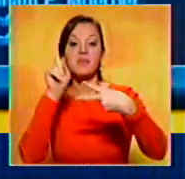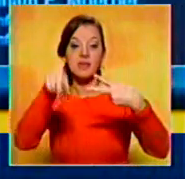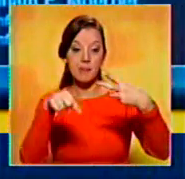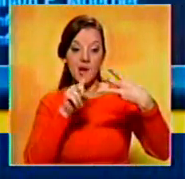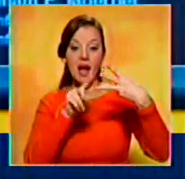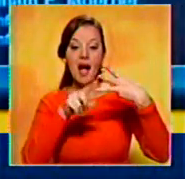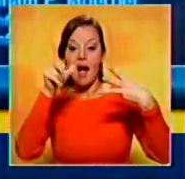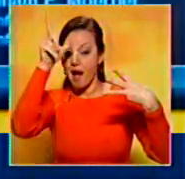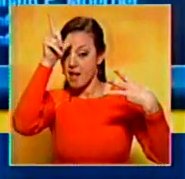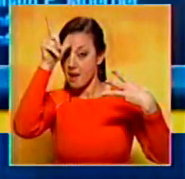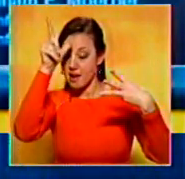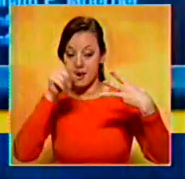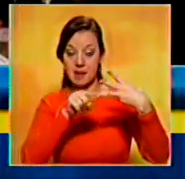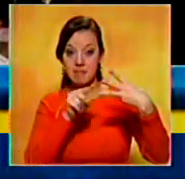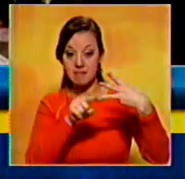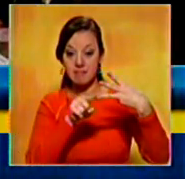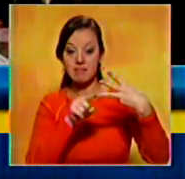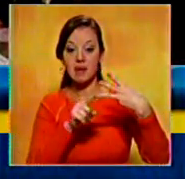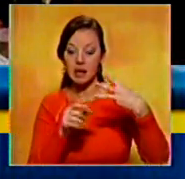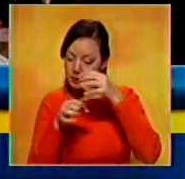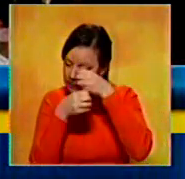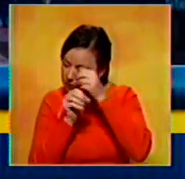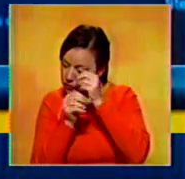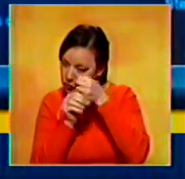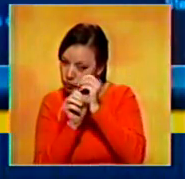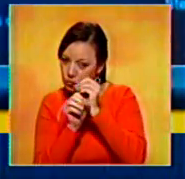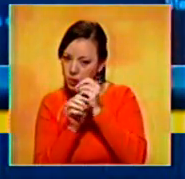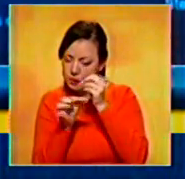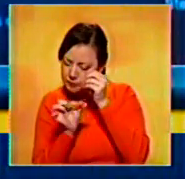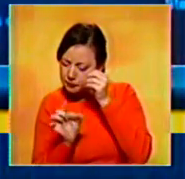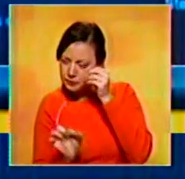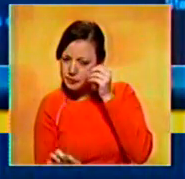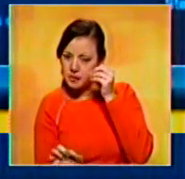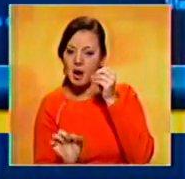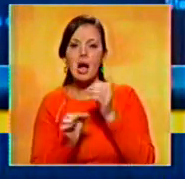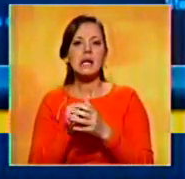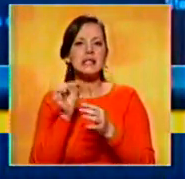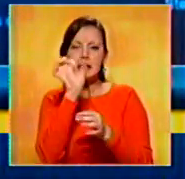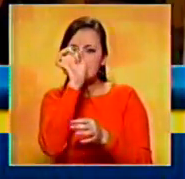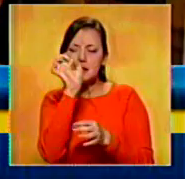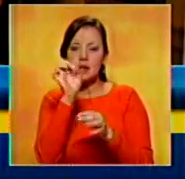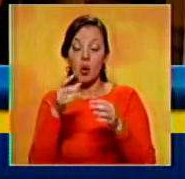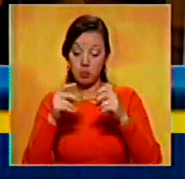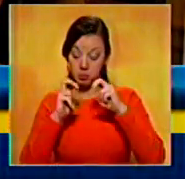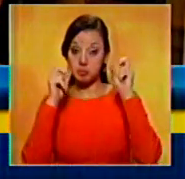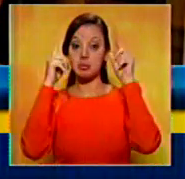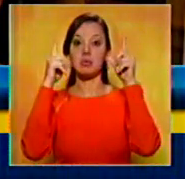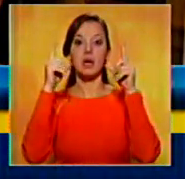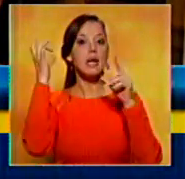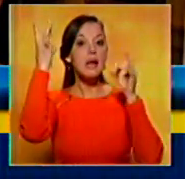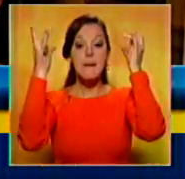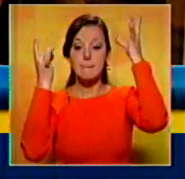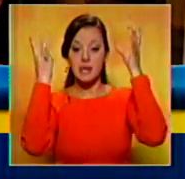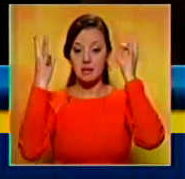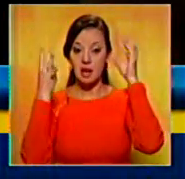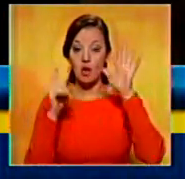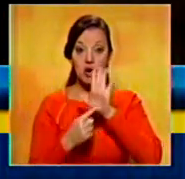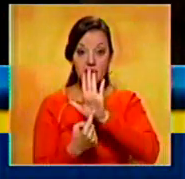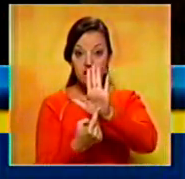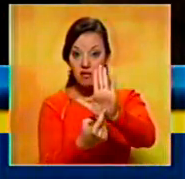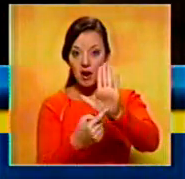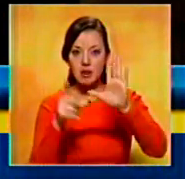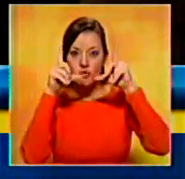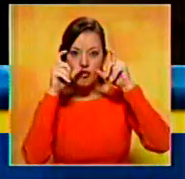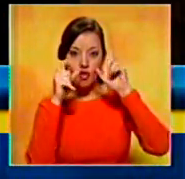alemán Stefan Hell revolucionaron el microscopio hasta llegar a la llamada nanoscopia, que permite ofrecer imágenes a nivel molecular.